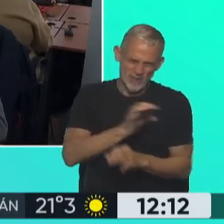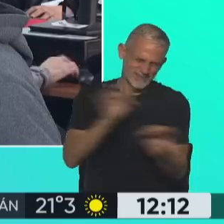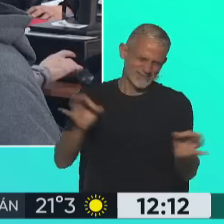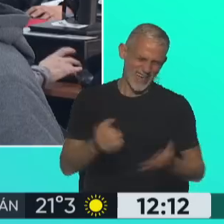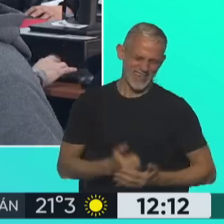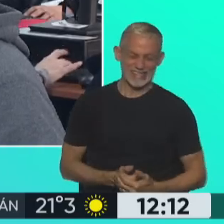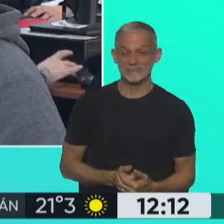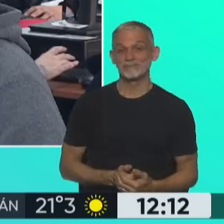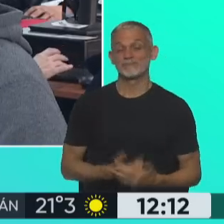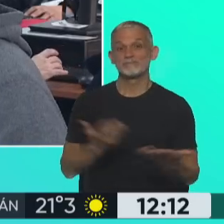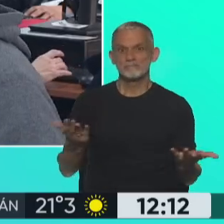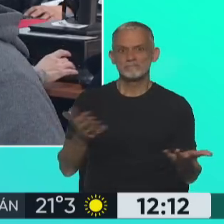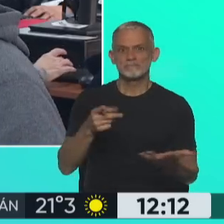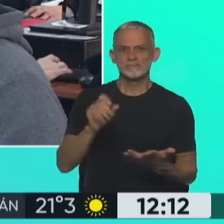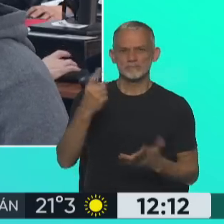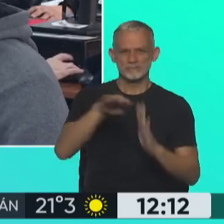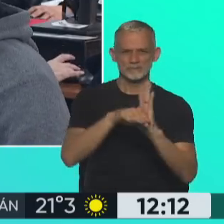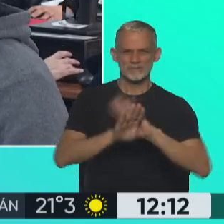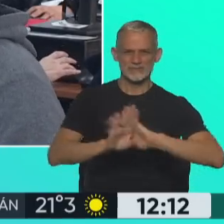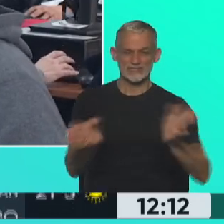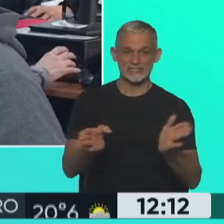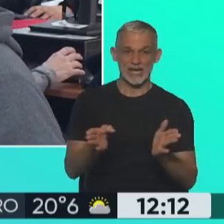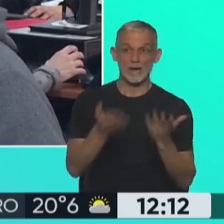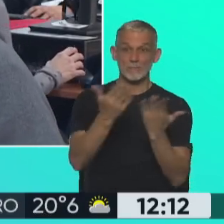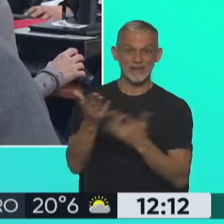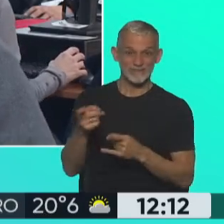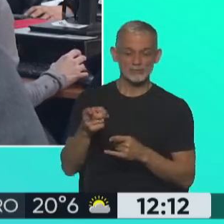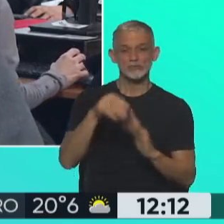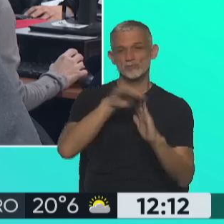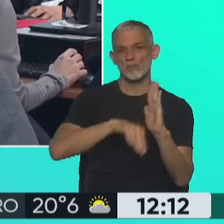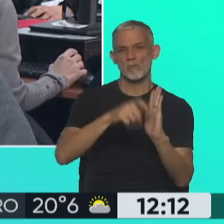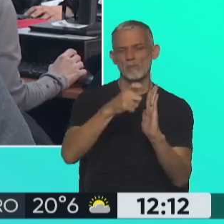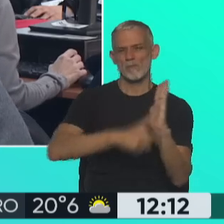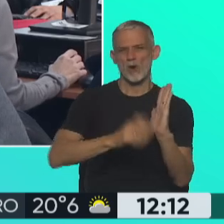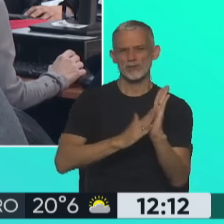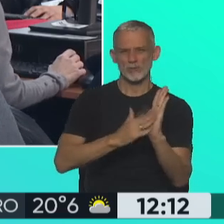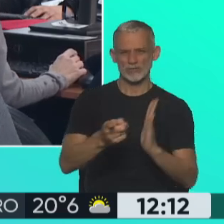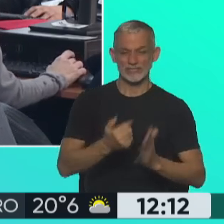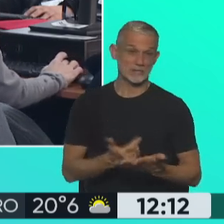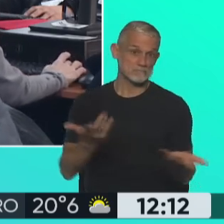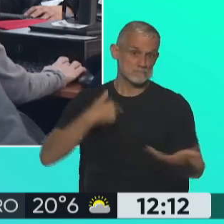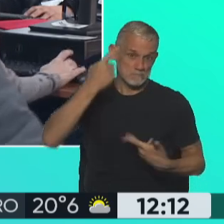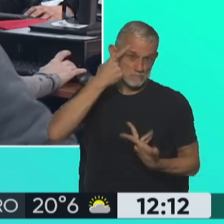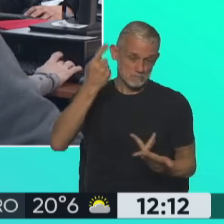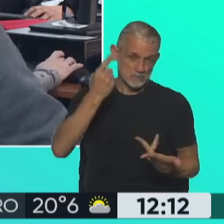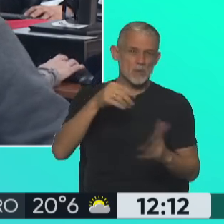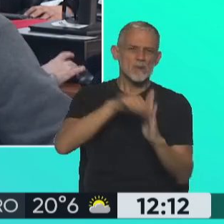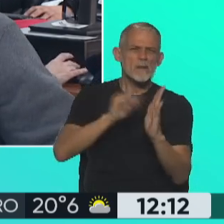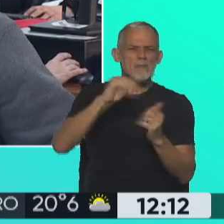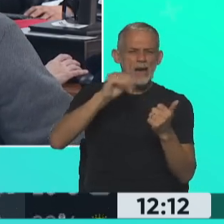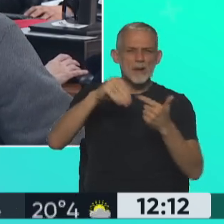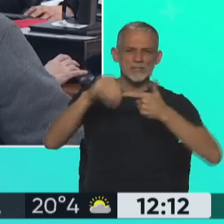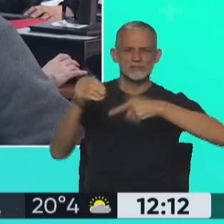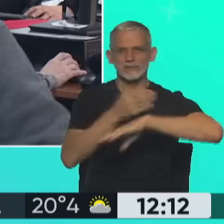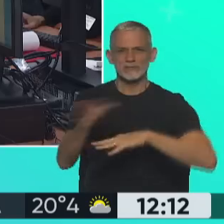Bueno, ahí se ha dado entonces la primera medida, ¿no?, que beneficie a los monotributistas, pero uno supone, imagina que va a haber más en los